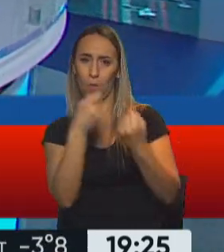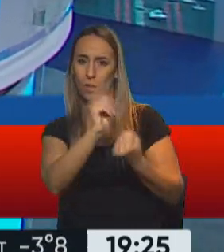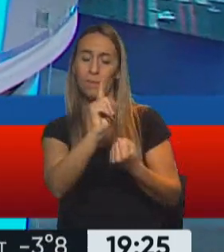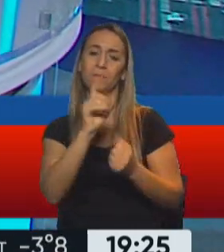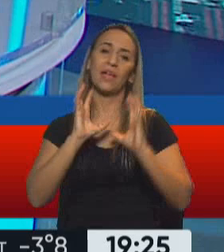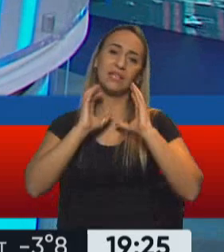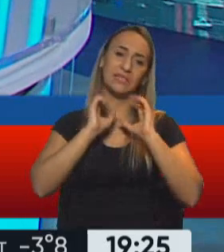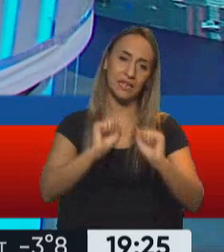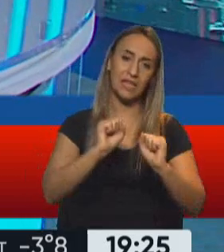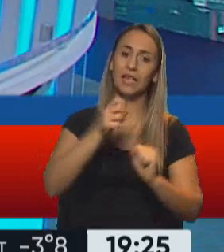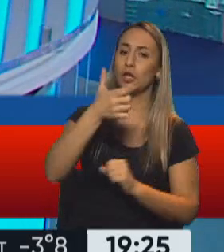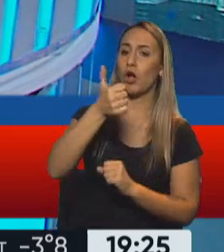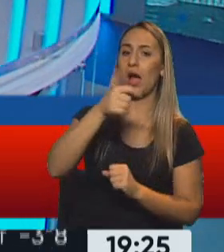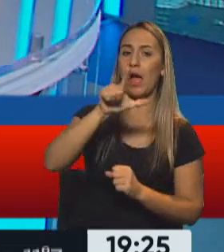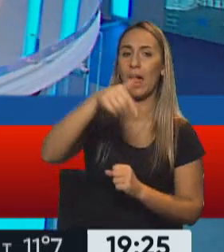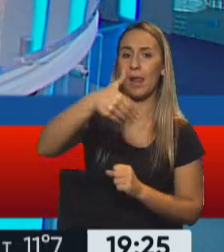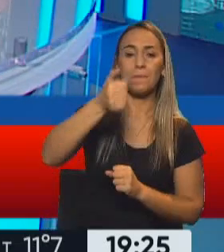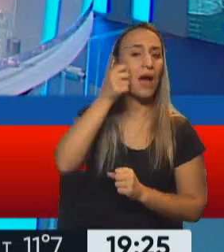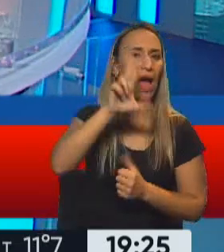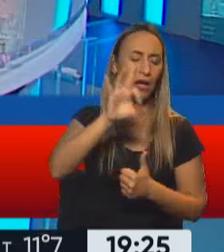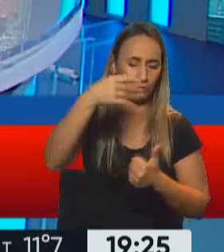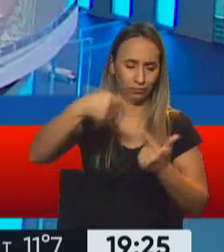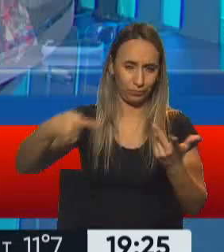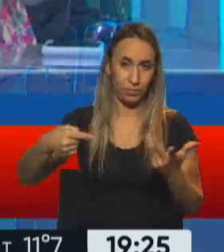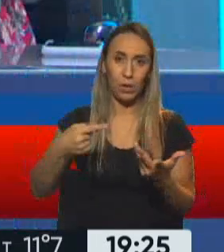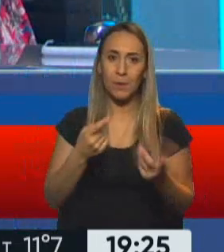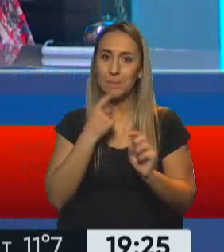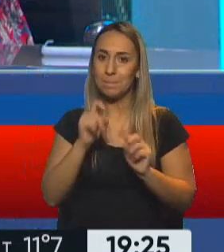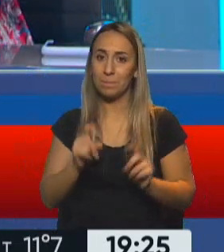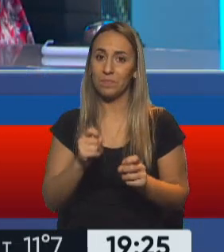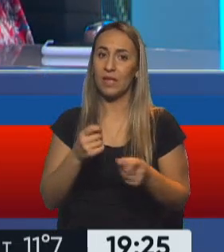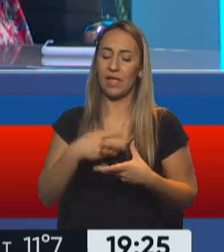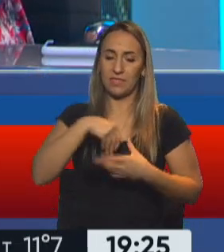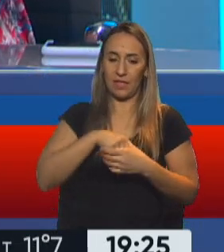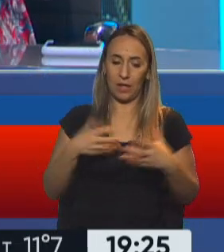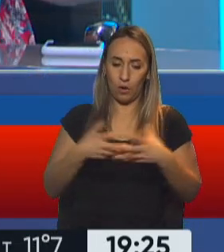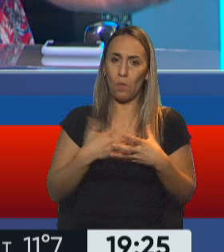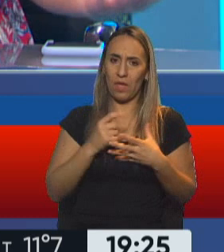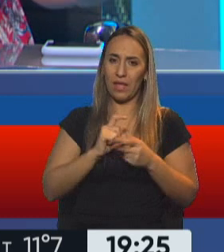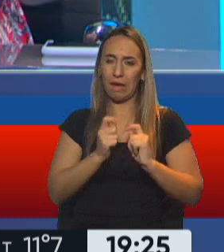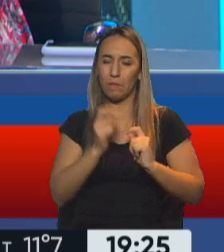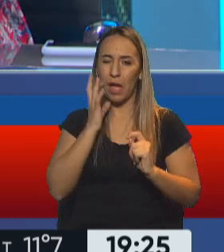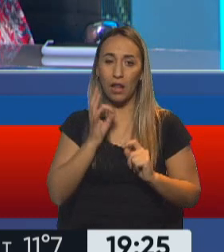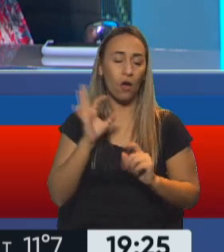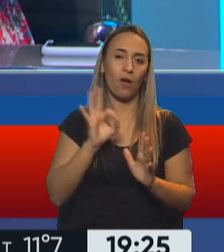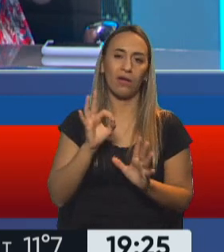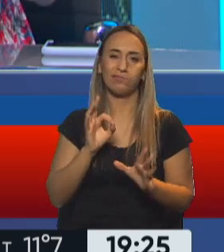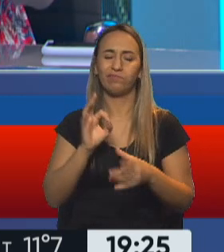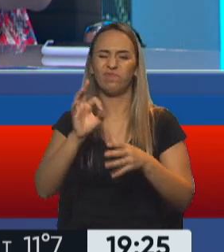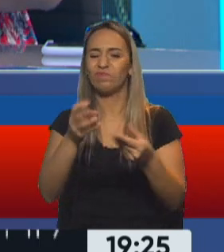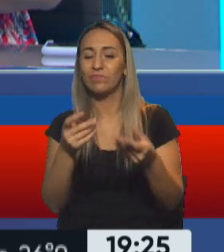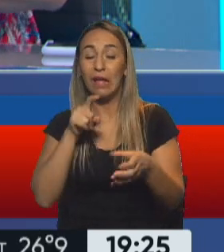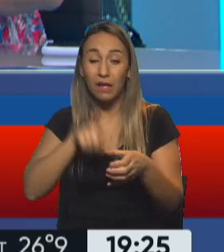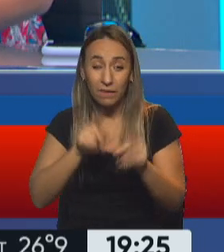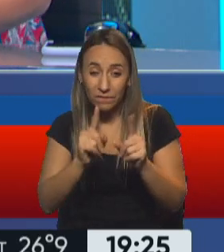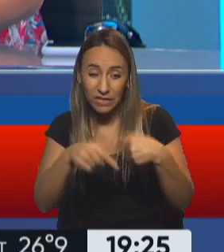del Secretario General Luis Almagro, pero la pregunta es si se puede hacer algún tipo de cambio interno o si efectivamente no vale la pena estar ahí y hay que retirarse.